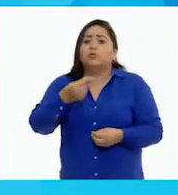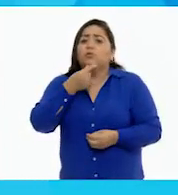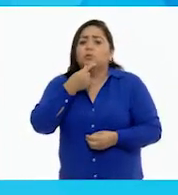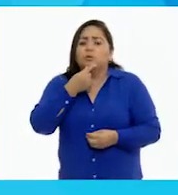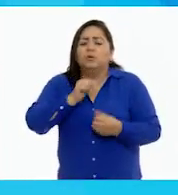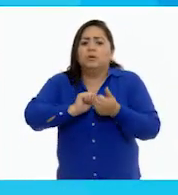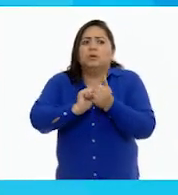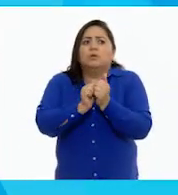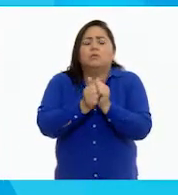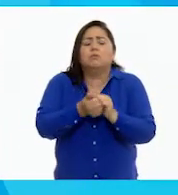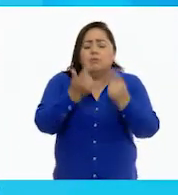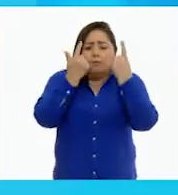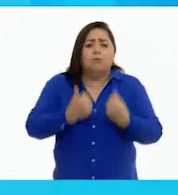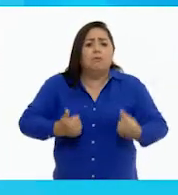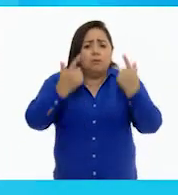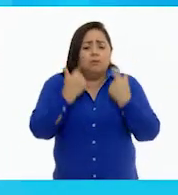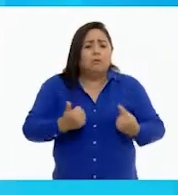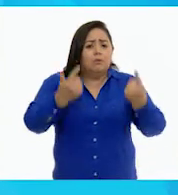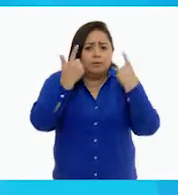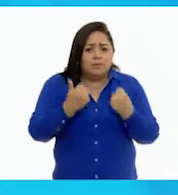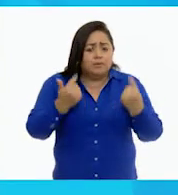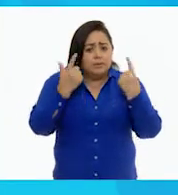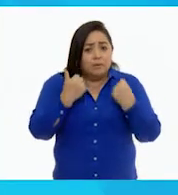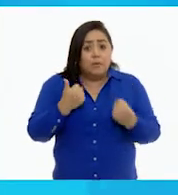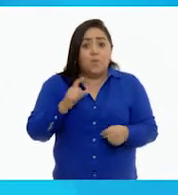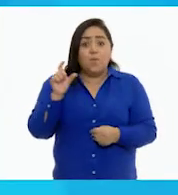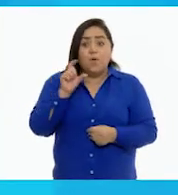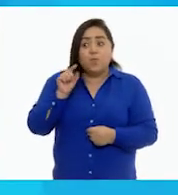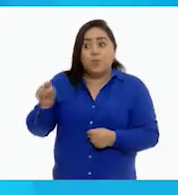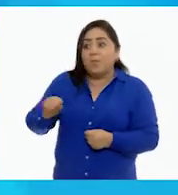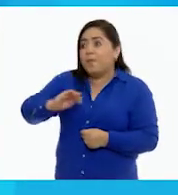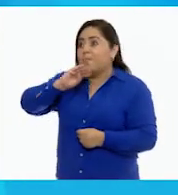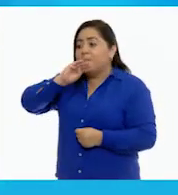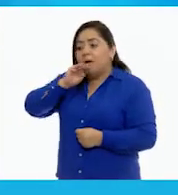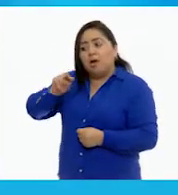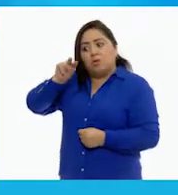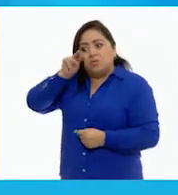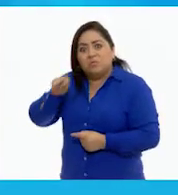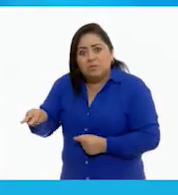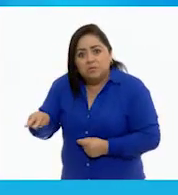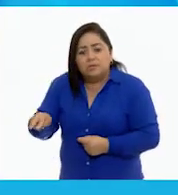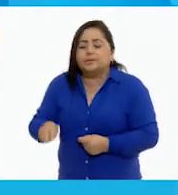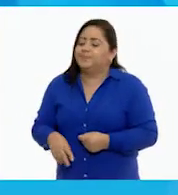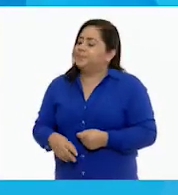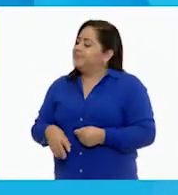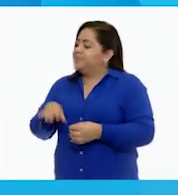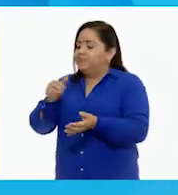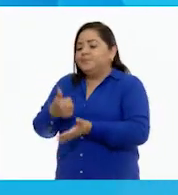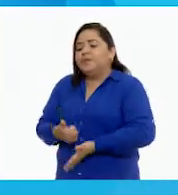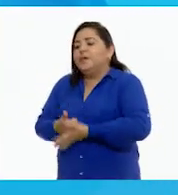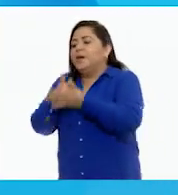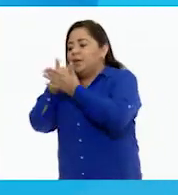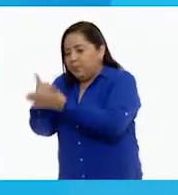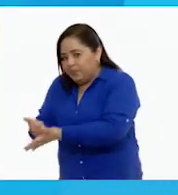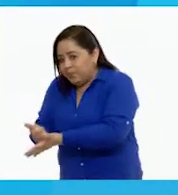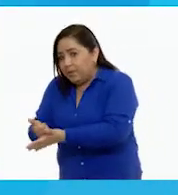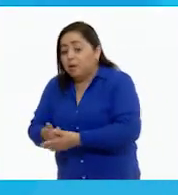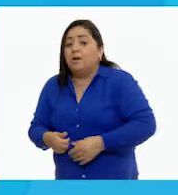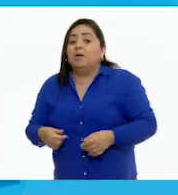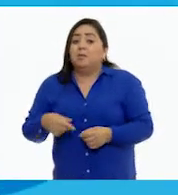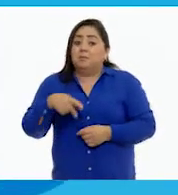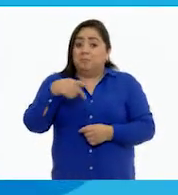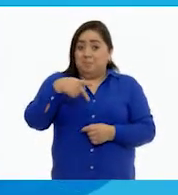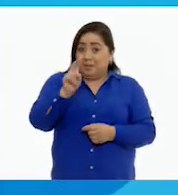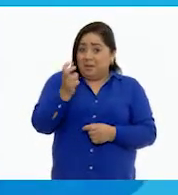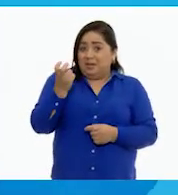comenzaba a llorar. Cuando su mamá lo veía así, le ayudaba. Pero